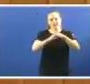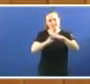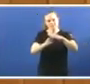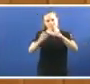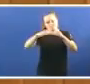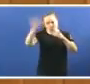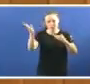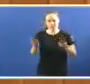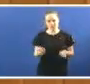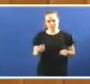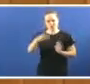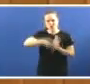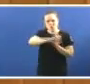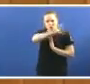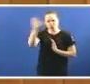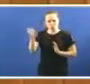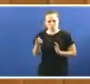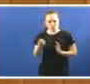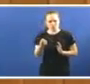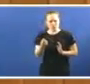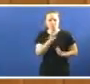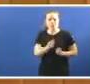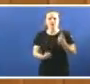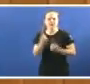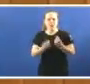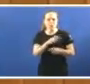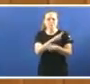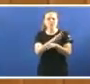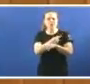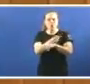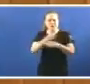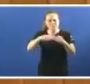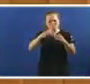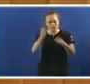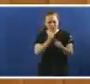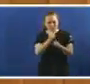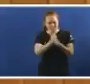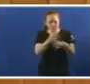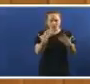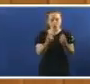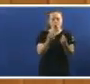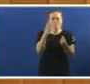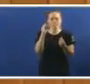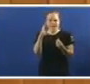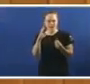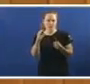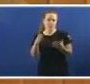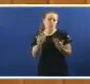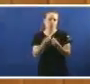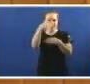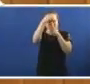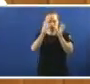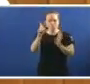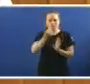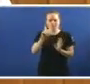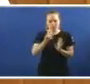Europea A xente fai quendas de máis de 24 horas acumulando as quendas do PAC E as quendas da atención primaria Esta situación é totalmente insustible E